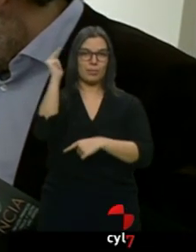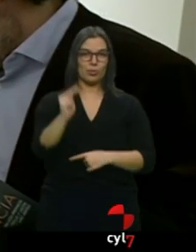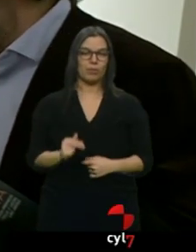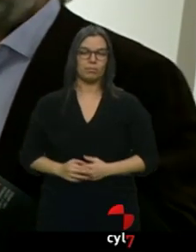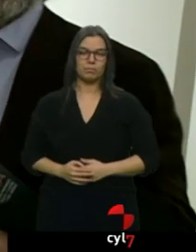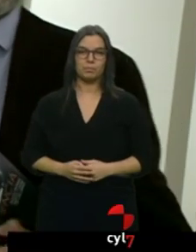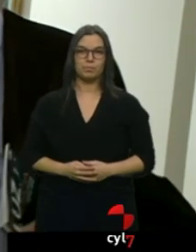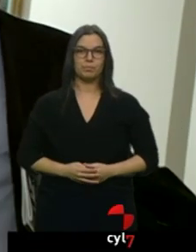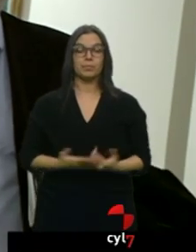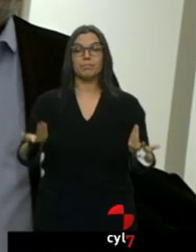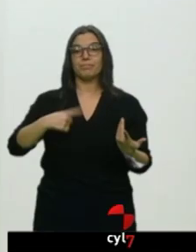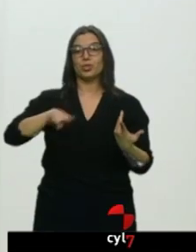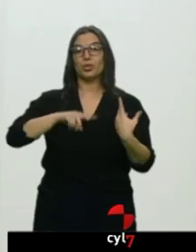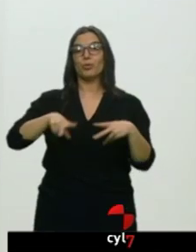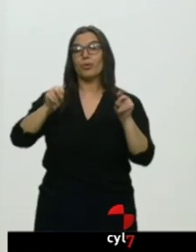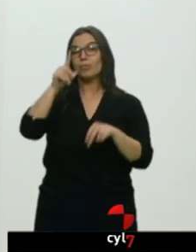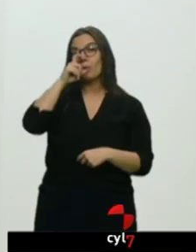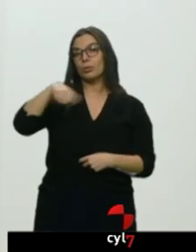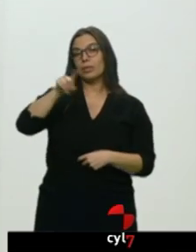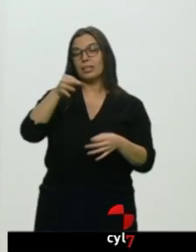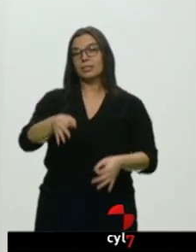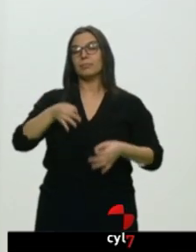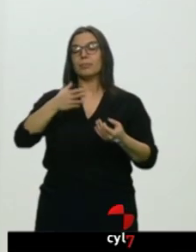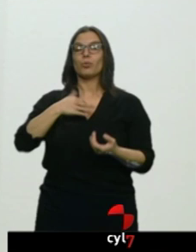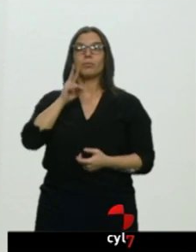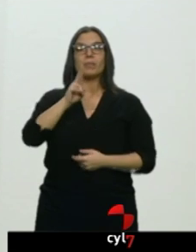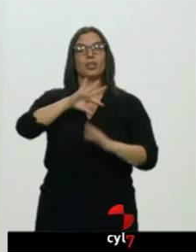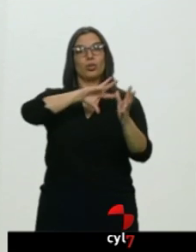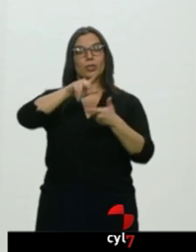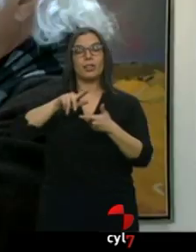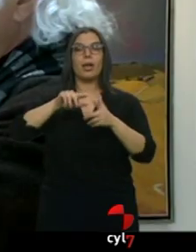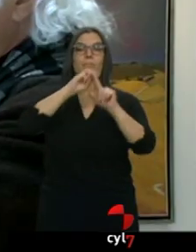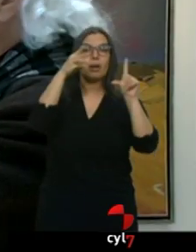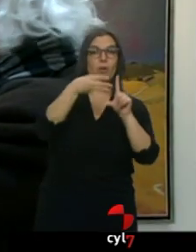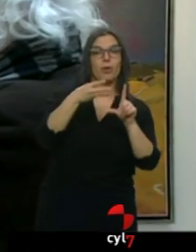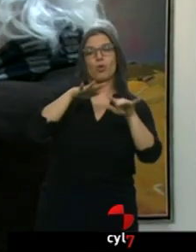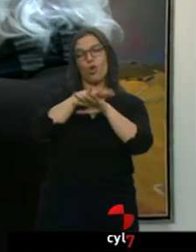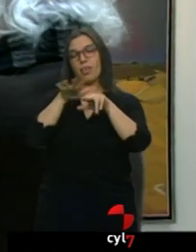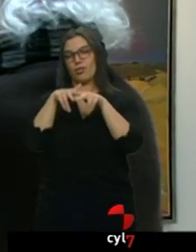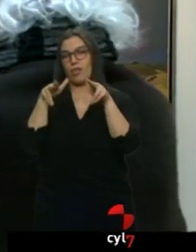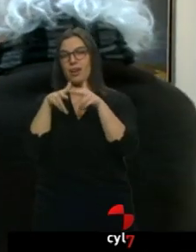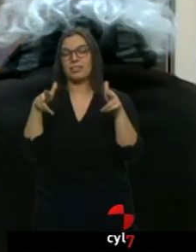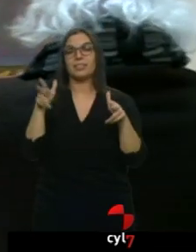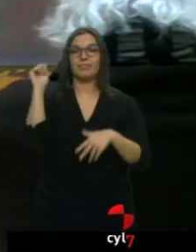Así nos vamos. Recuerden que pueden seguir informados en nuestra web y en las redes sociales de Castilla y León Televisión. Adiós.